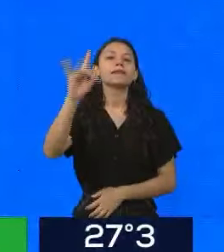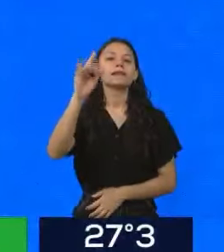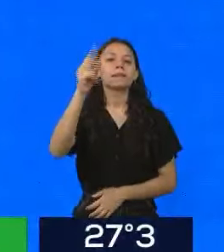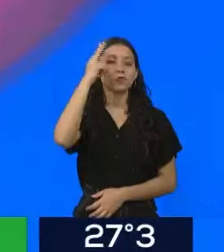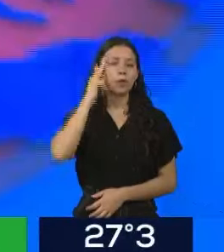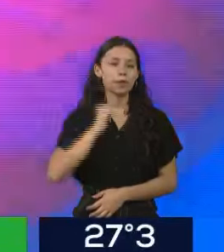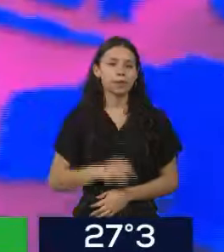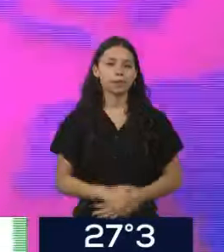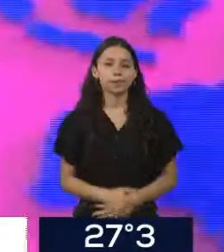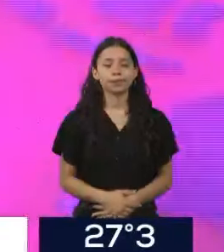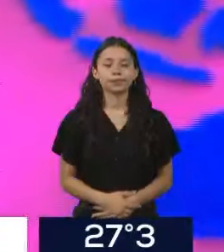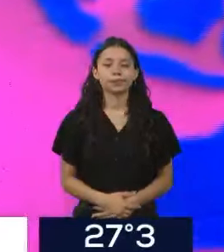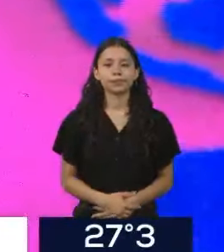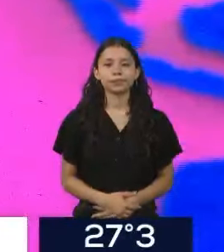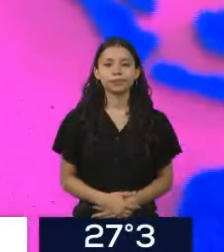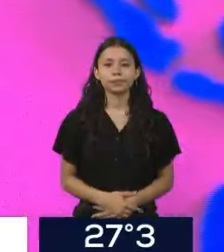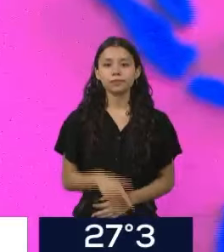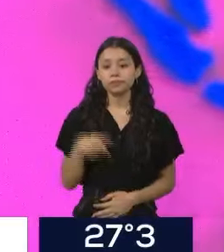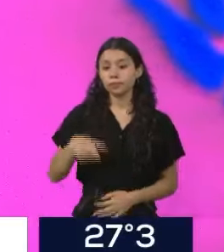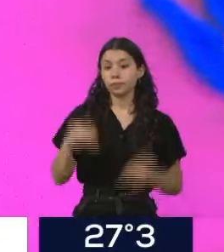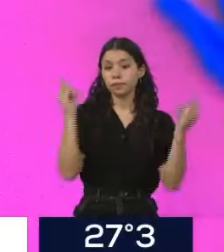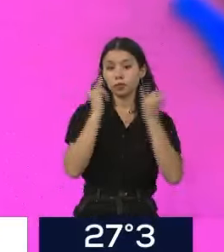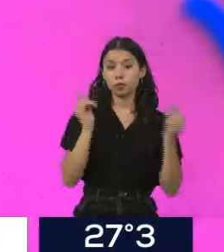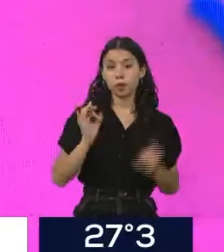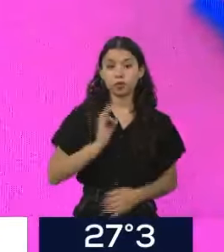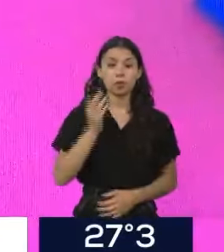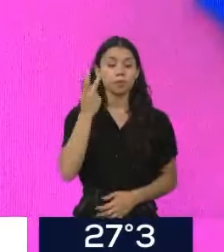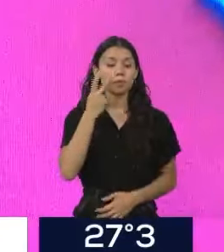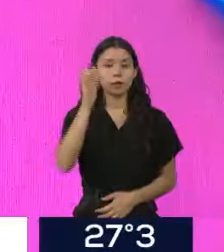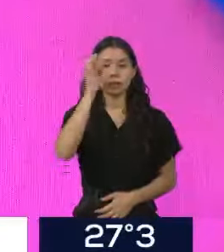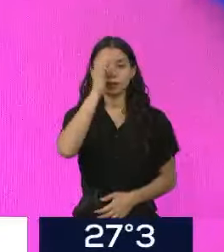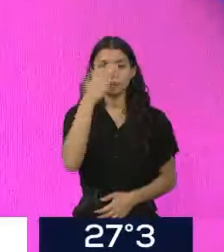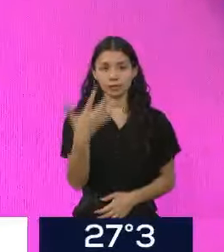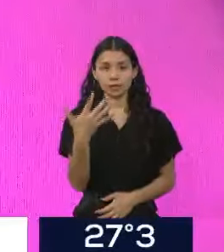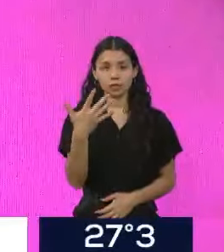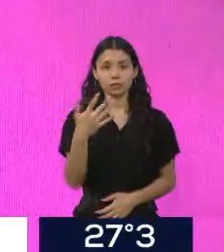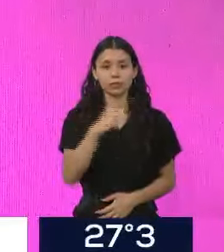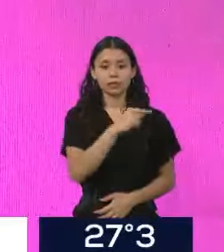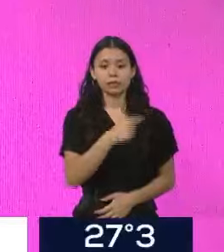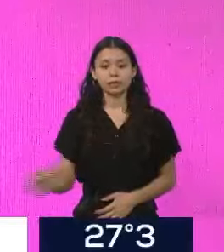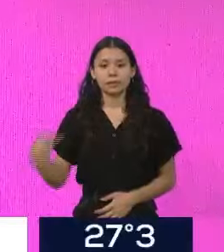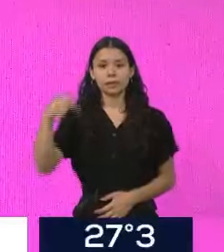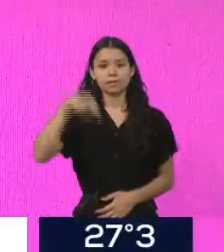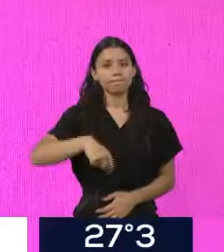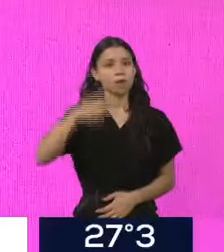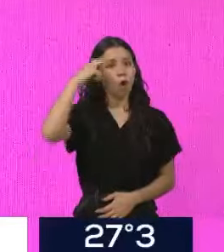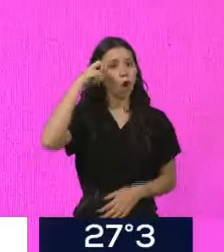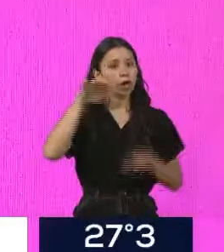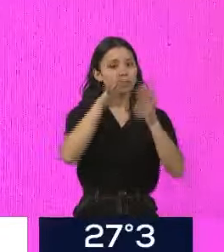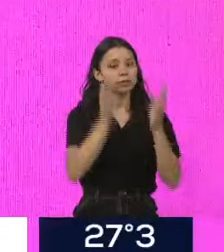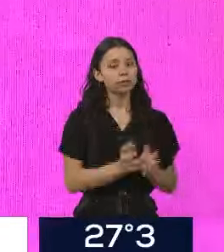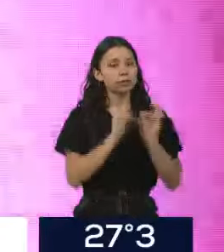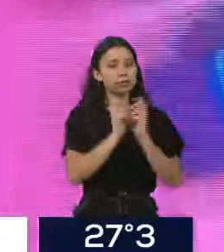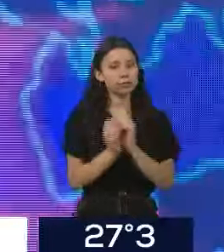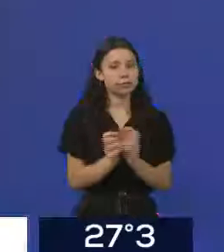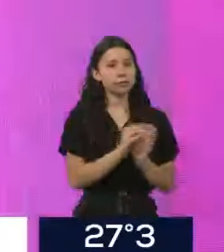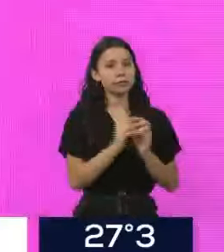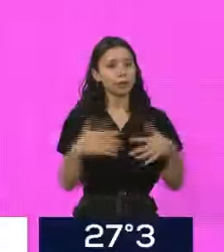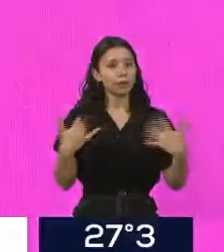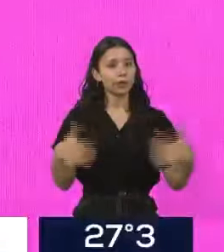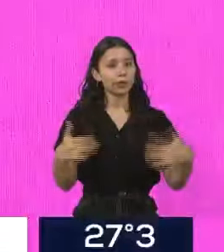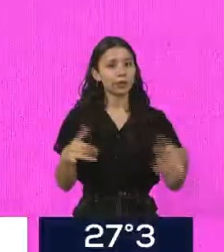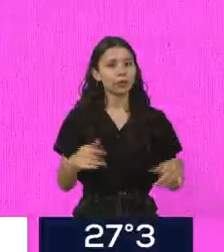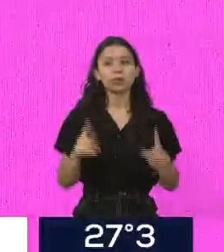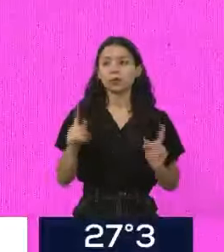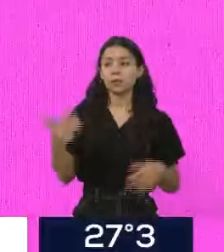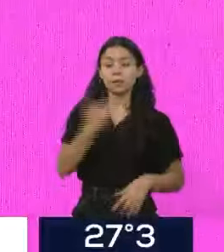A la espera del presupuesto 2025, se viene una semana caliente en el Congreso y mientras tanto, la relación del